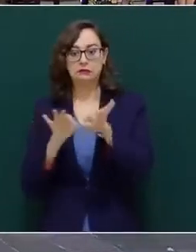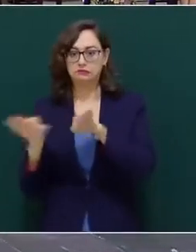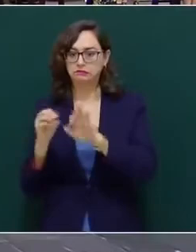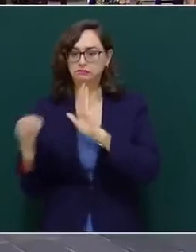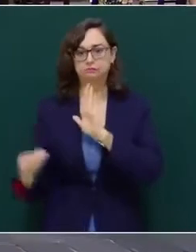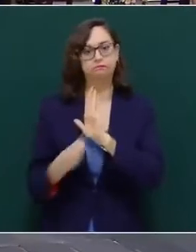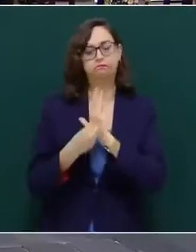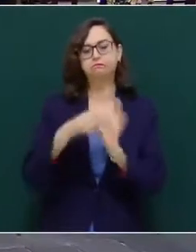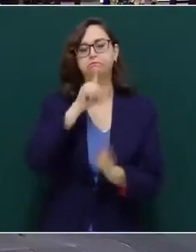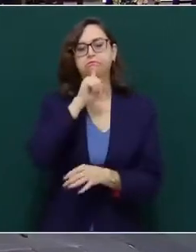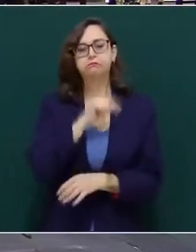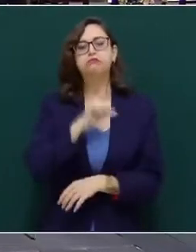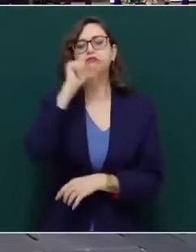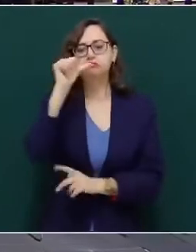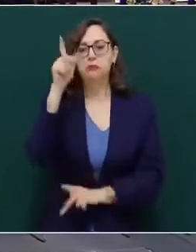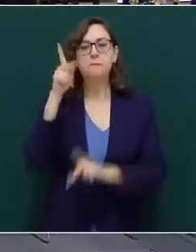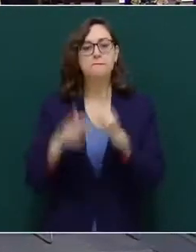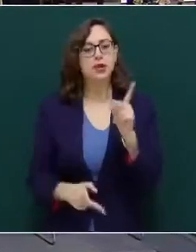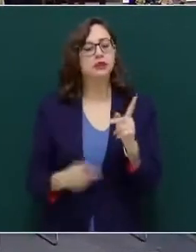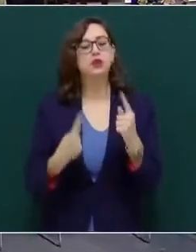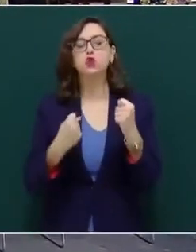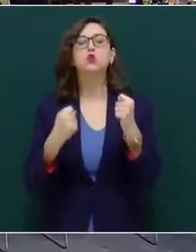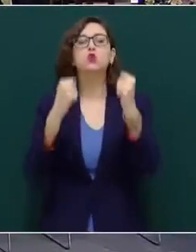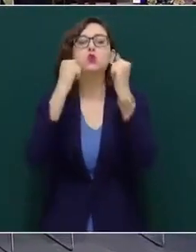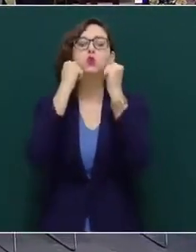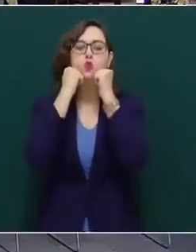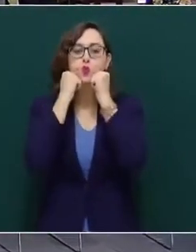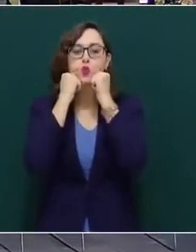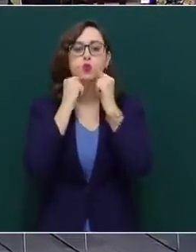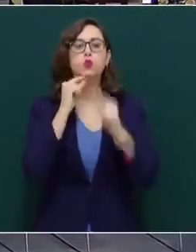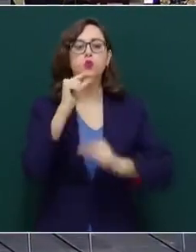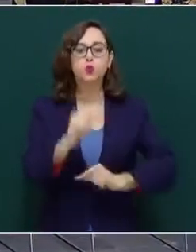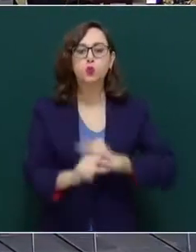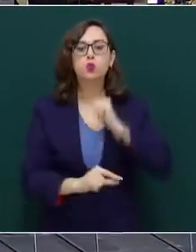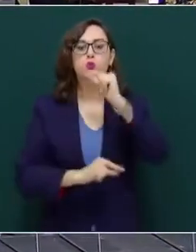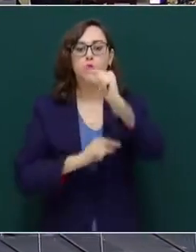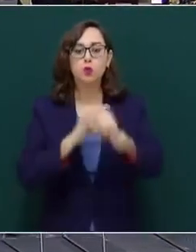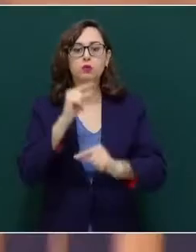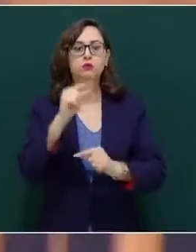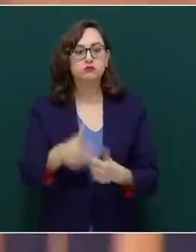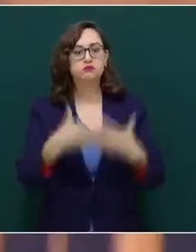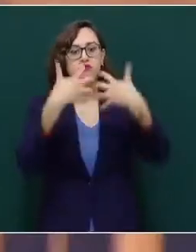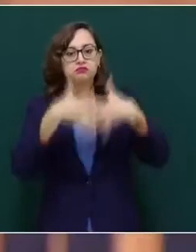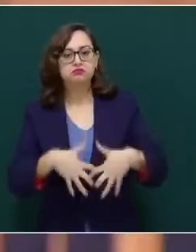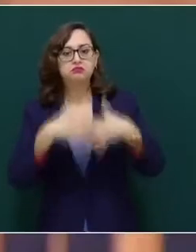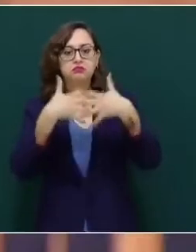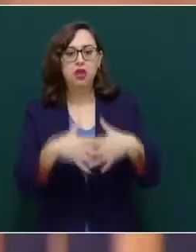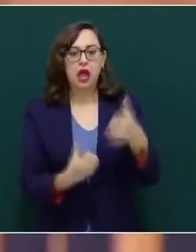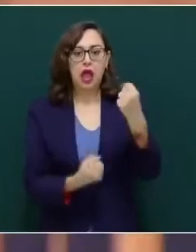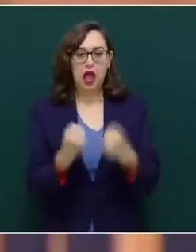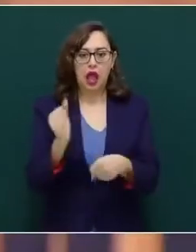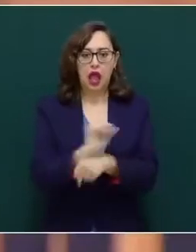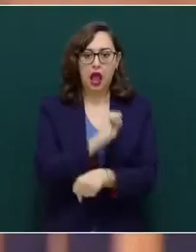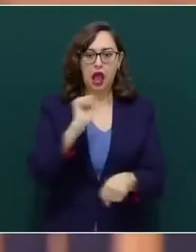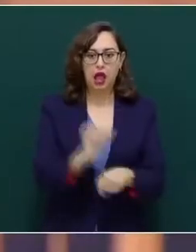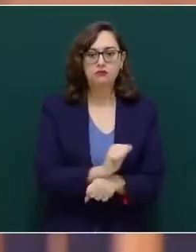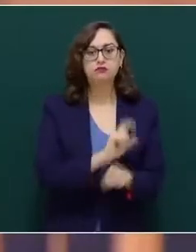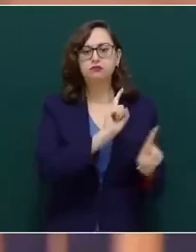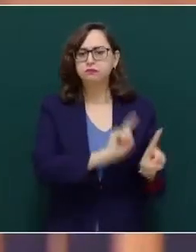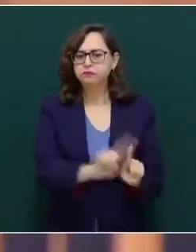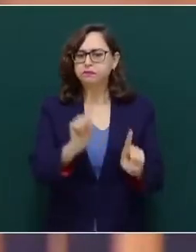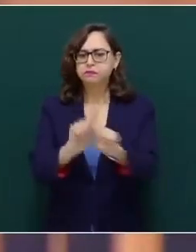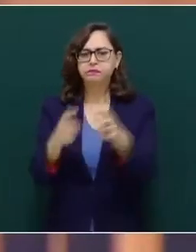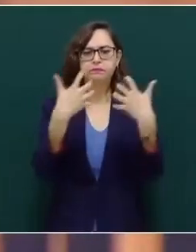el de ahora, permitió que se fueran instalando plantas de autopartes del sector automotriz y de otras